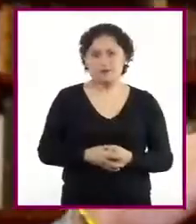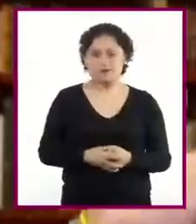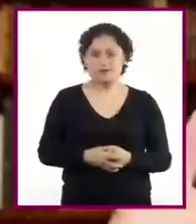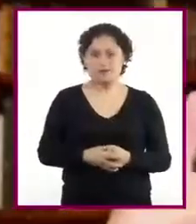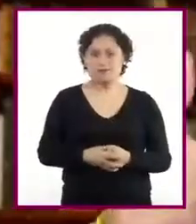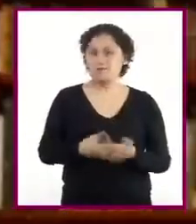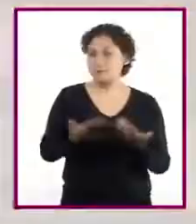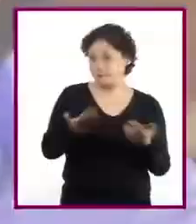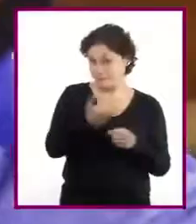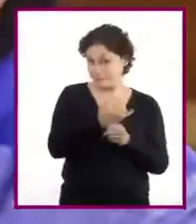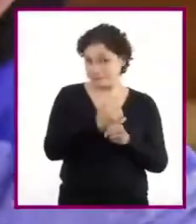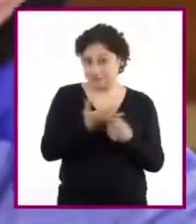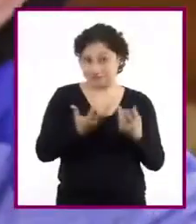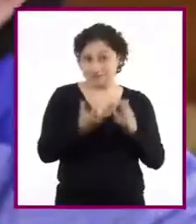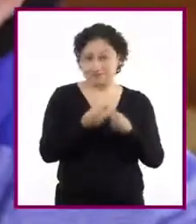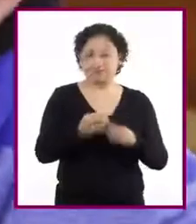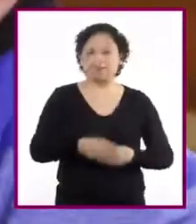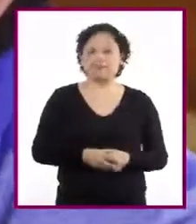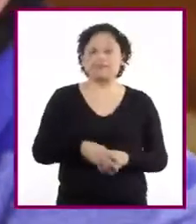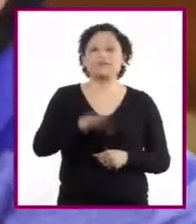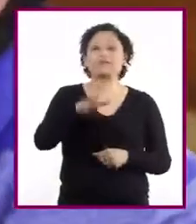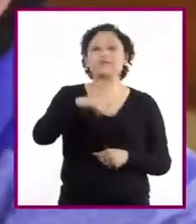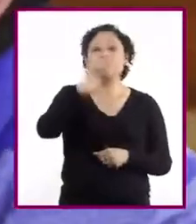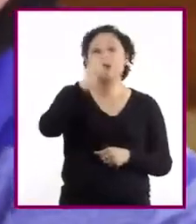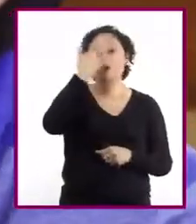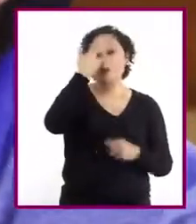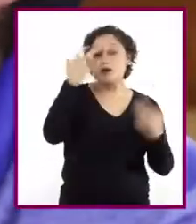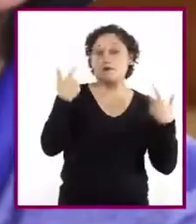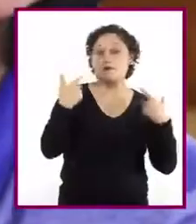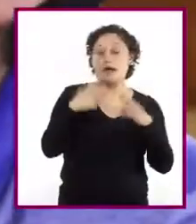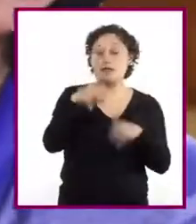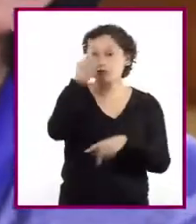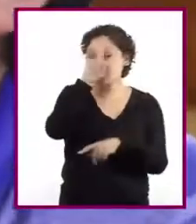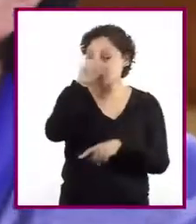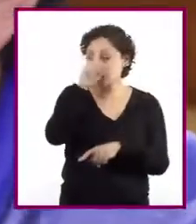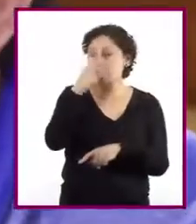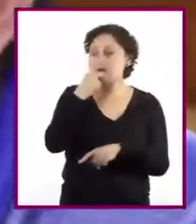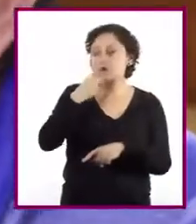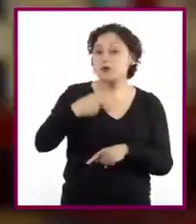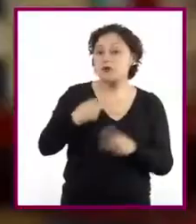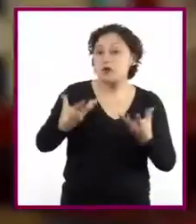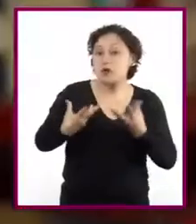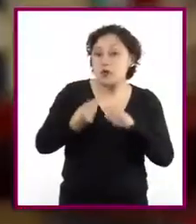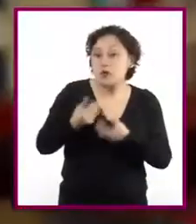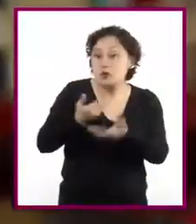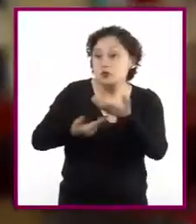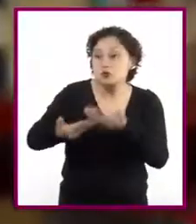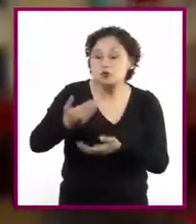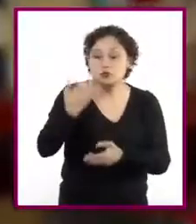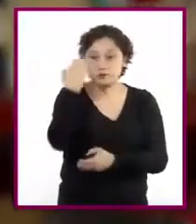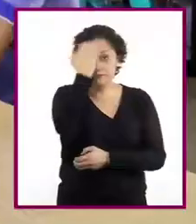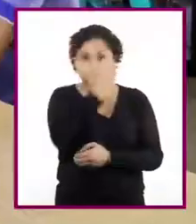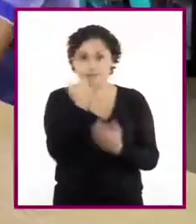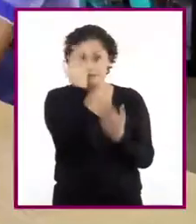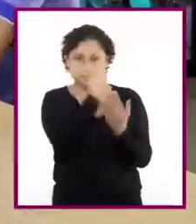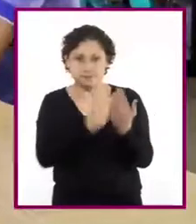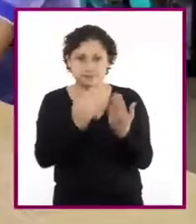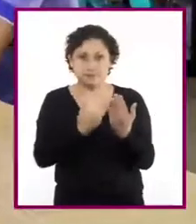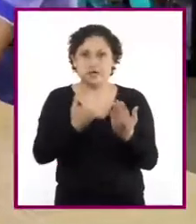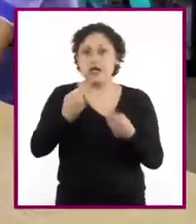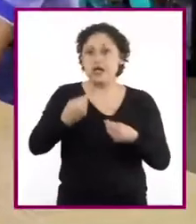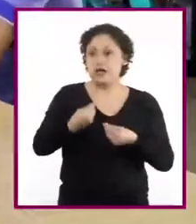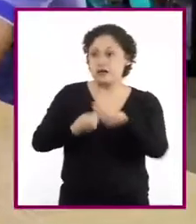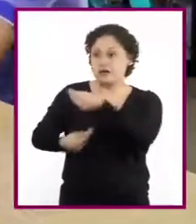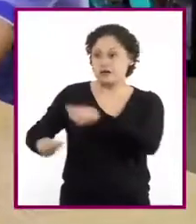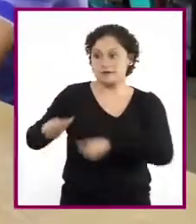¡Vamos a investigarlo! Recuerda que el maestro nos recomendó que hiciéramos una revisión colaborativa. Es decir, yo reviso tu texto